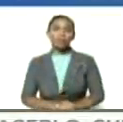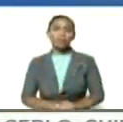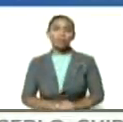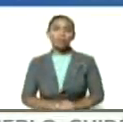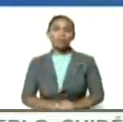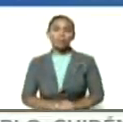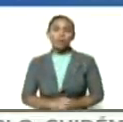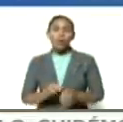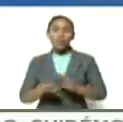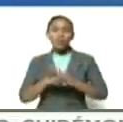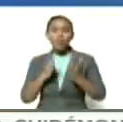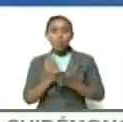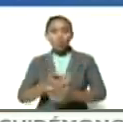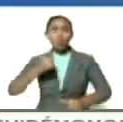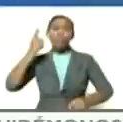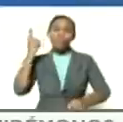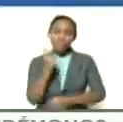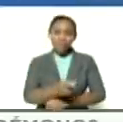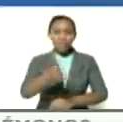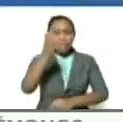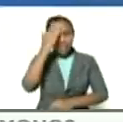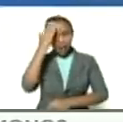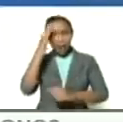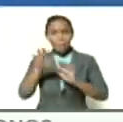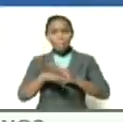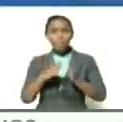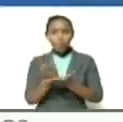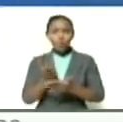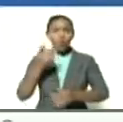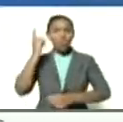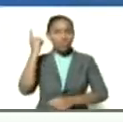el mundo debe saberlo y el mundo debe reaccionar